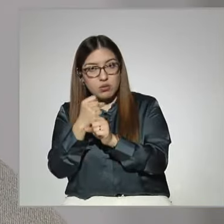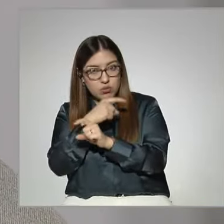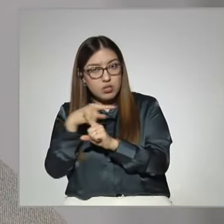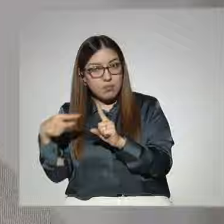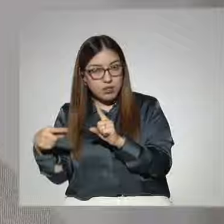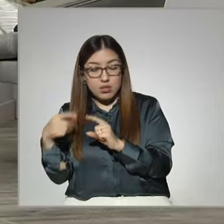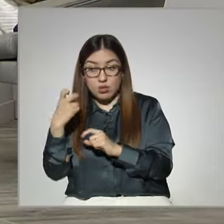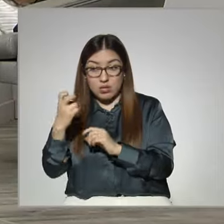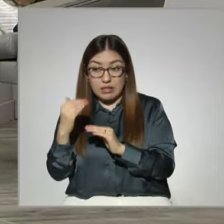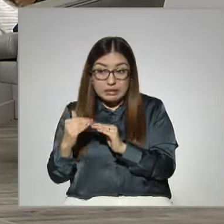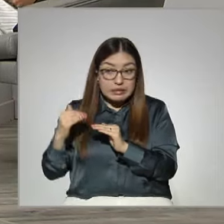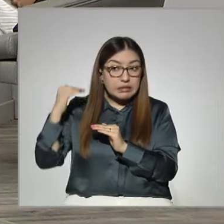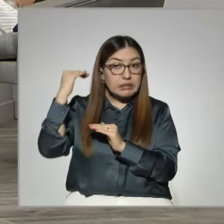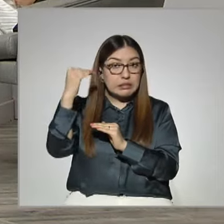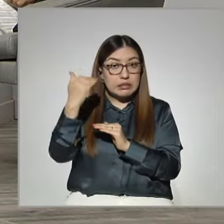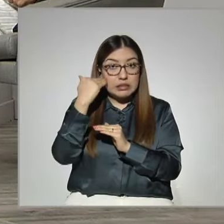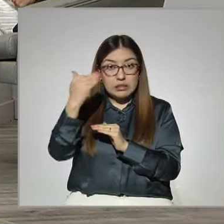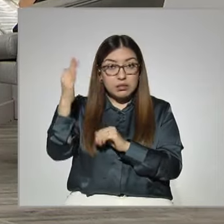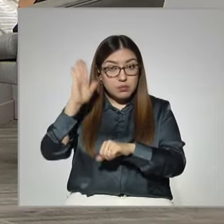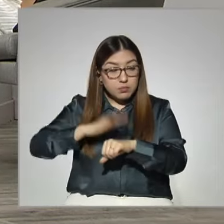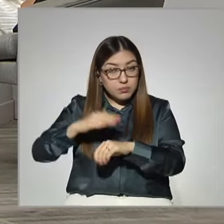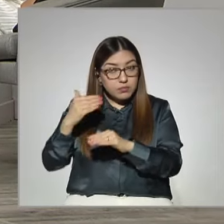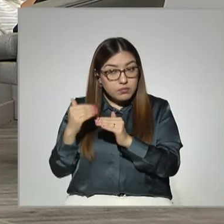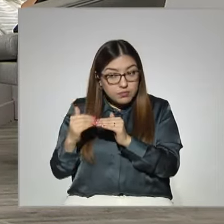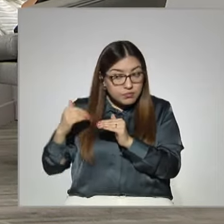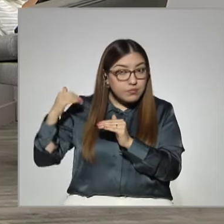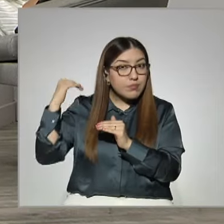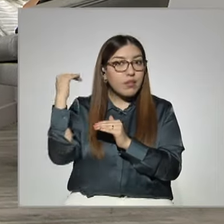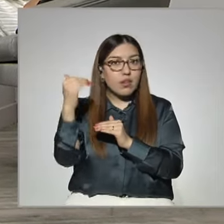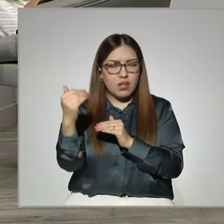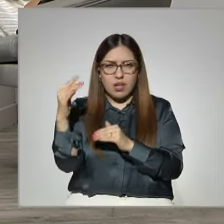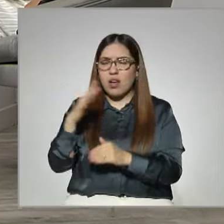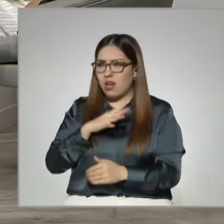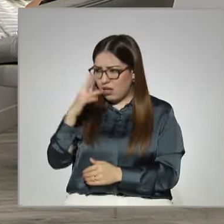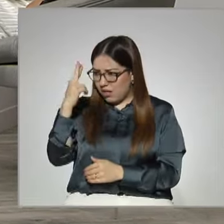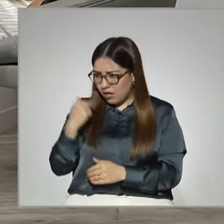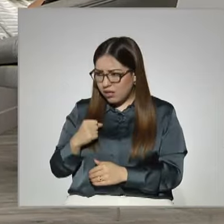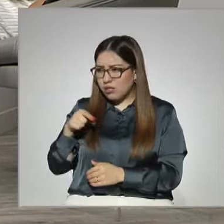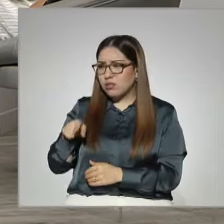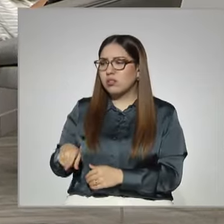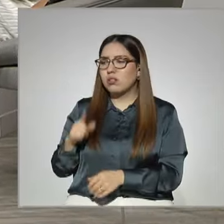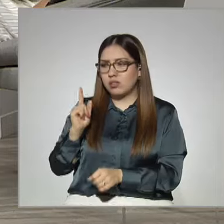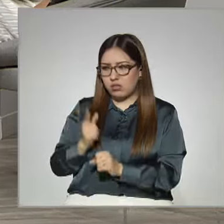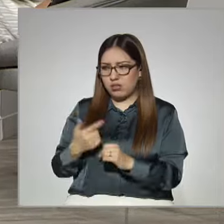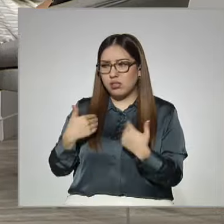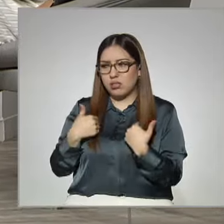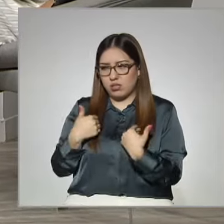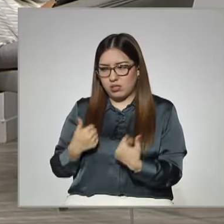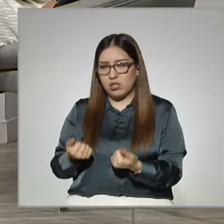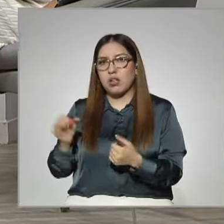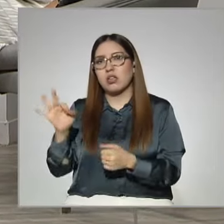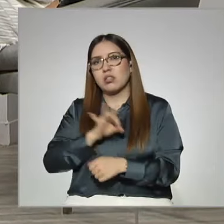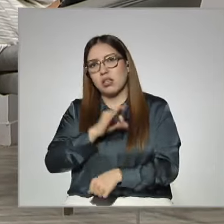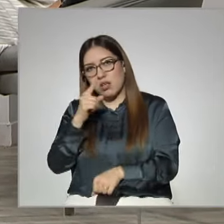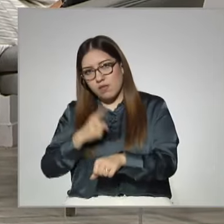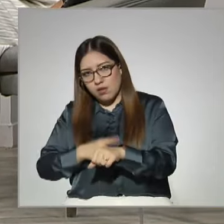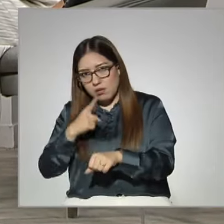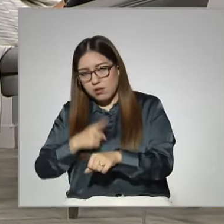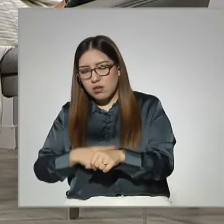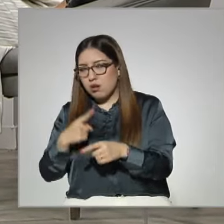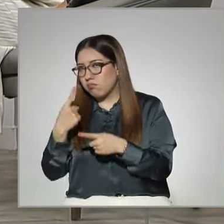pasan ese tiempo, por ejemplo, y hay una razón lo suficientemente fuerte como para justificar una enfermedad,